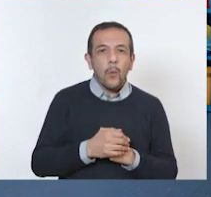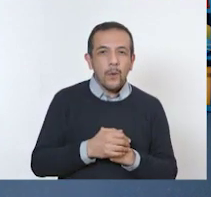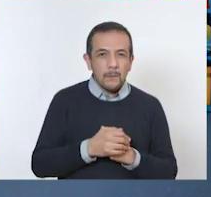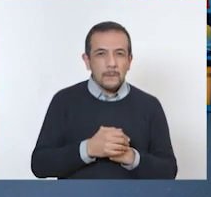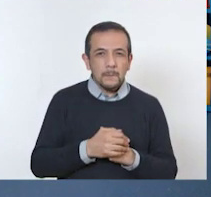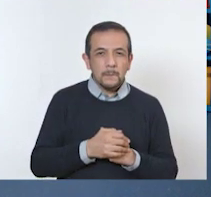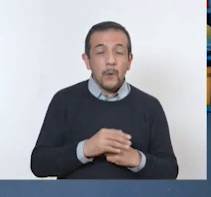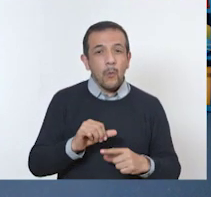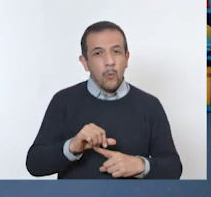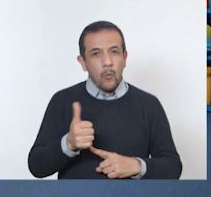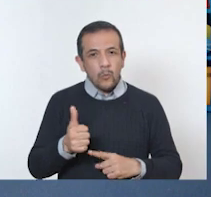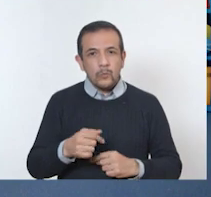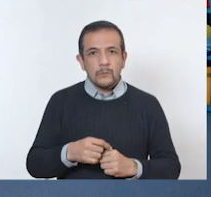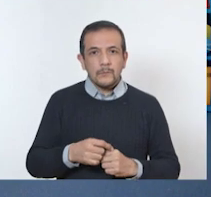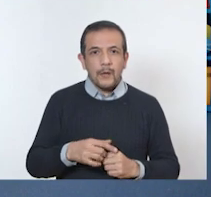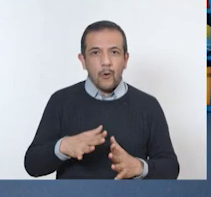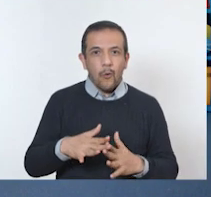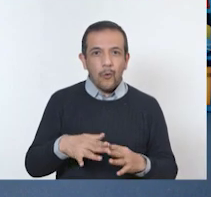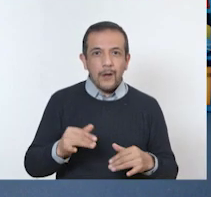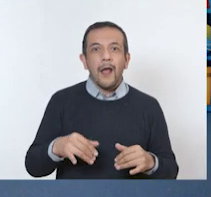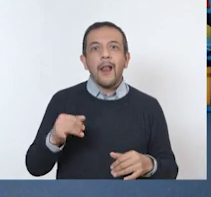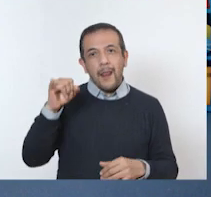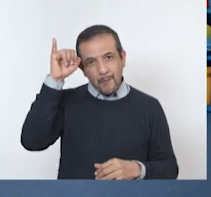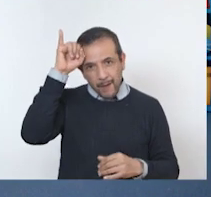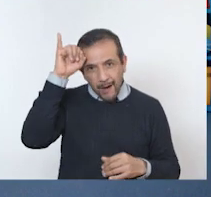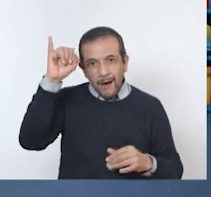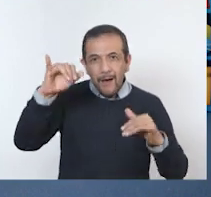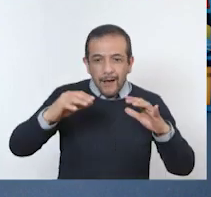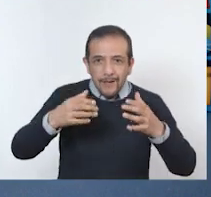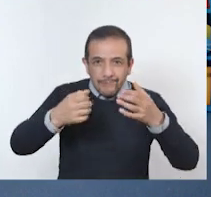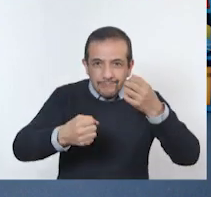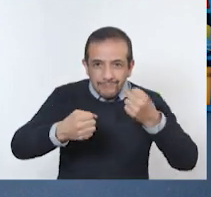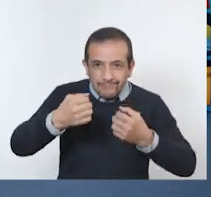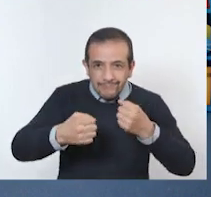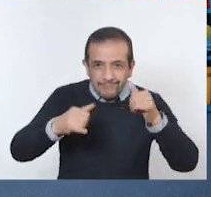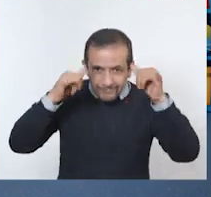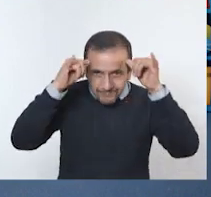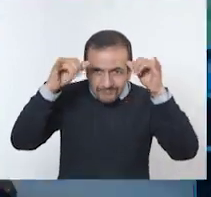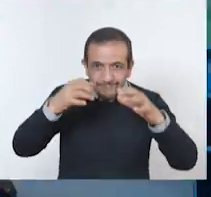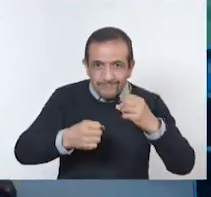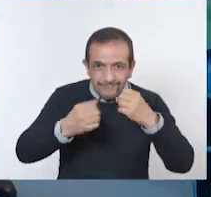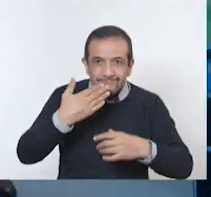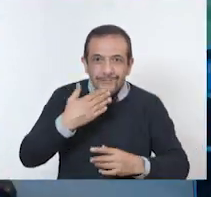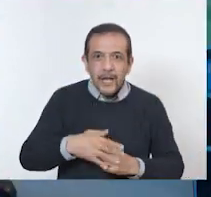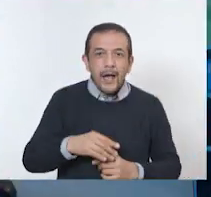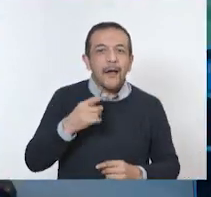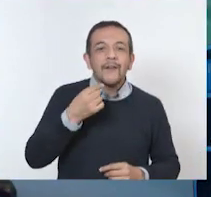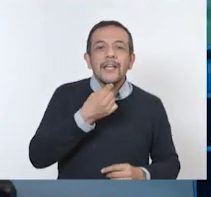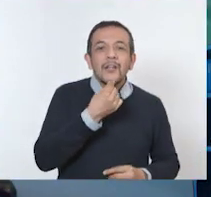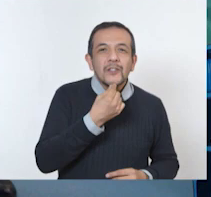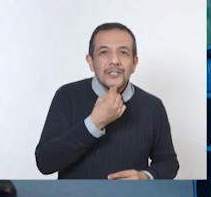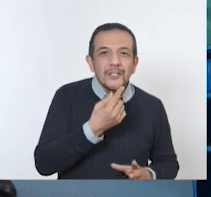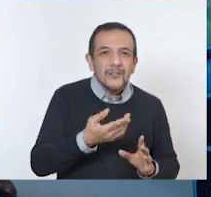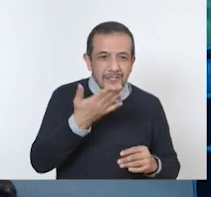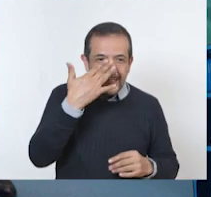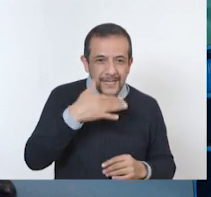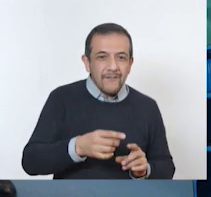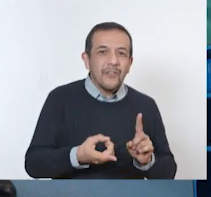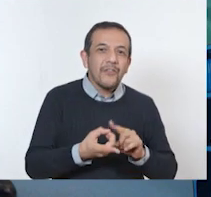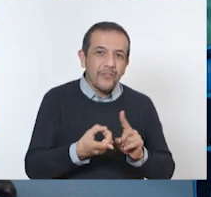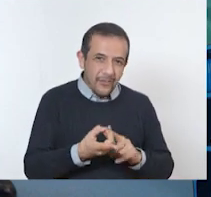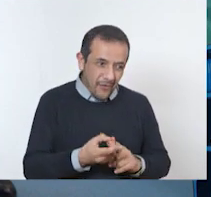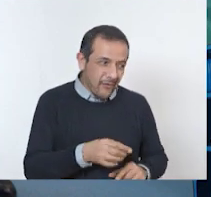con la vaca? Con la vaca. Este es muy fácil. Yo creo que las niñas y los niños van a poder saber